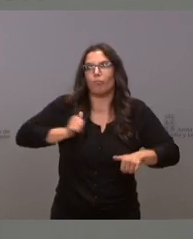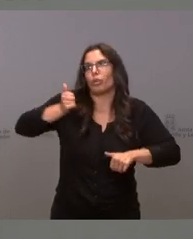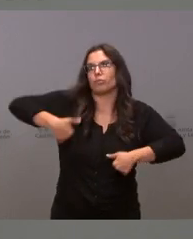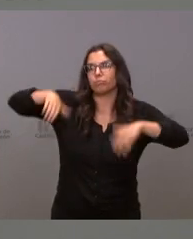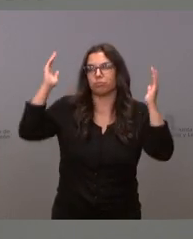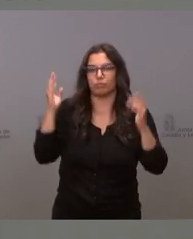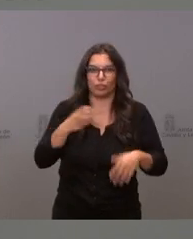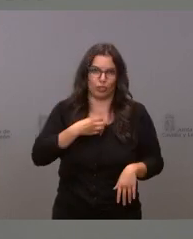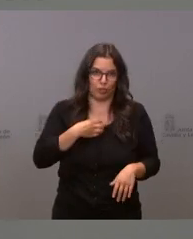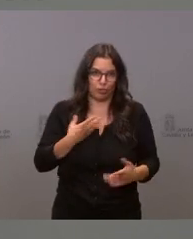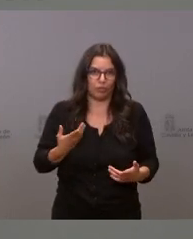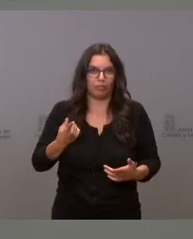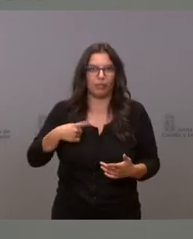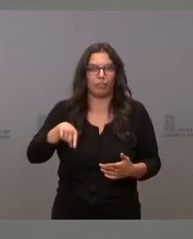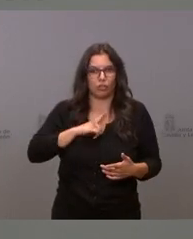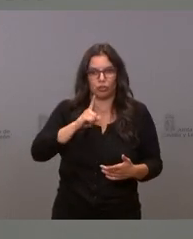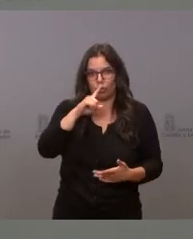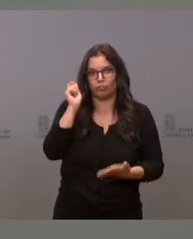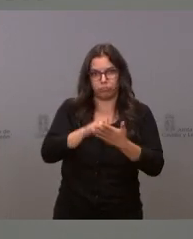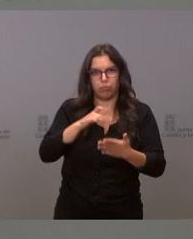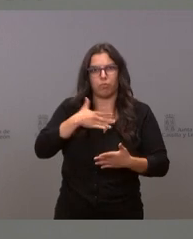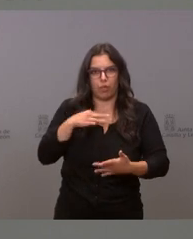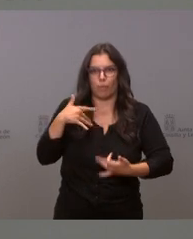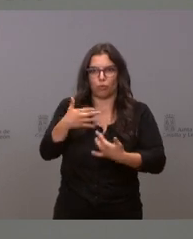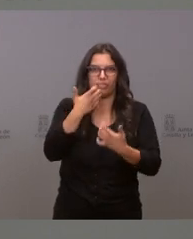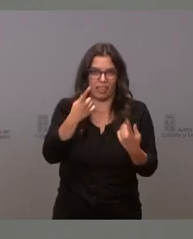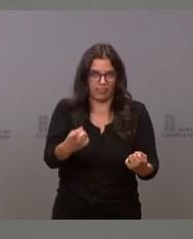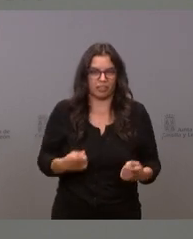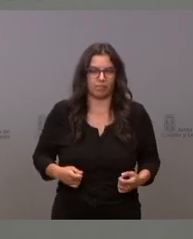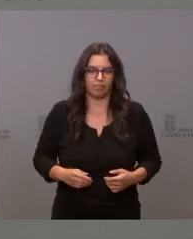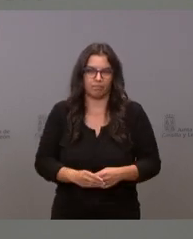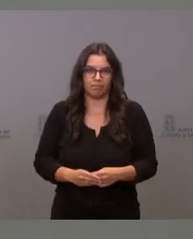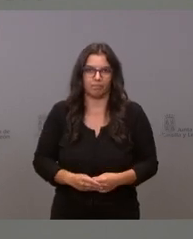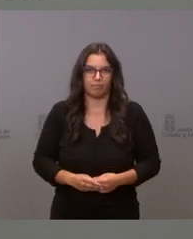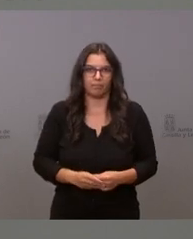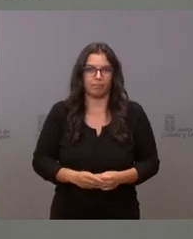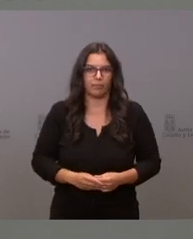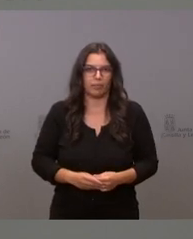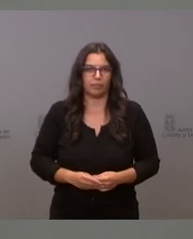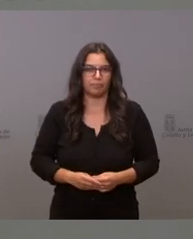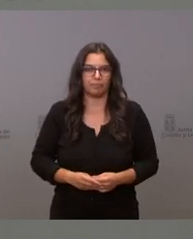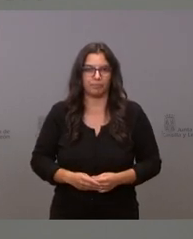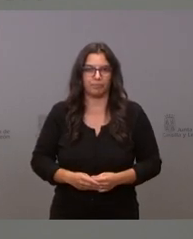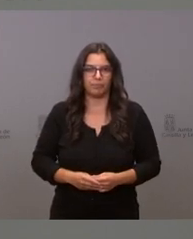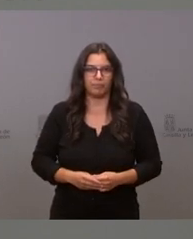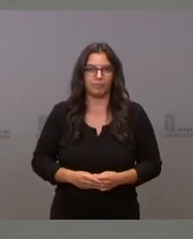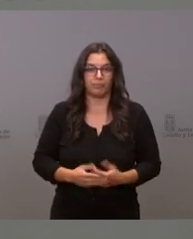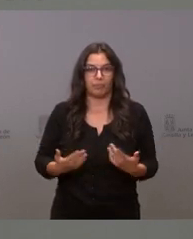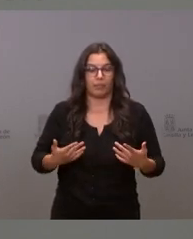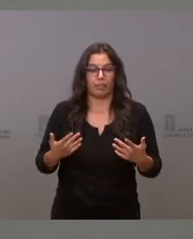tenemos la agilidad suficiente para hacerlo cuando sea necesario no me va a decir